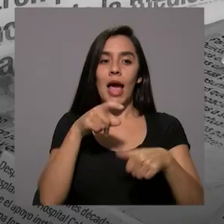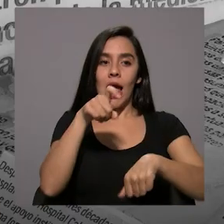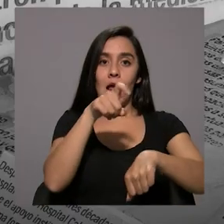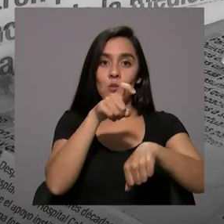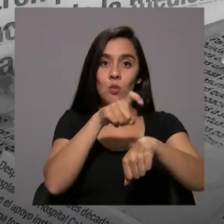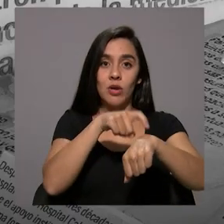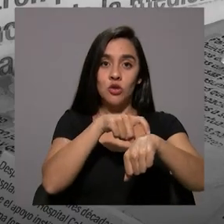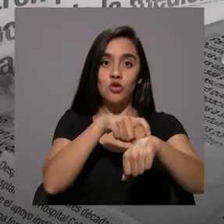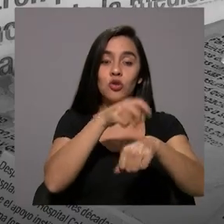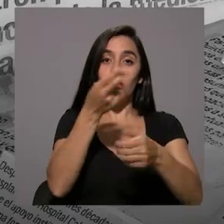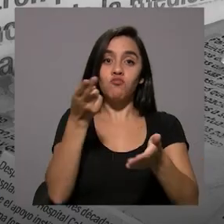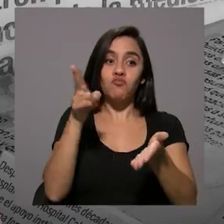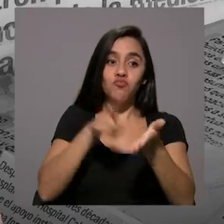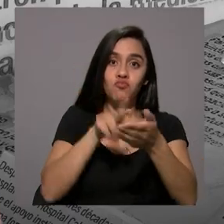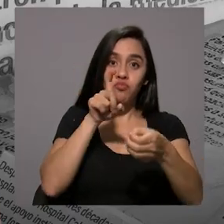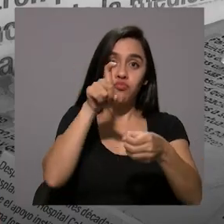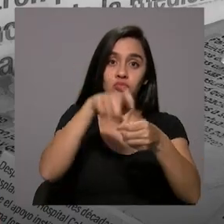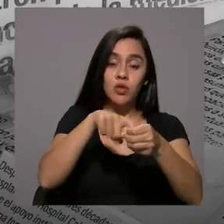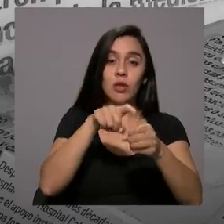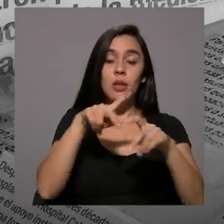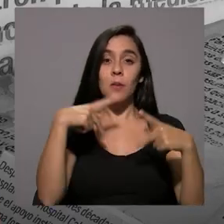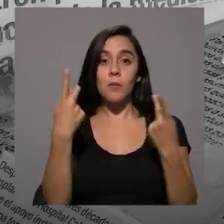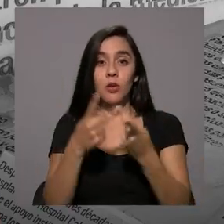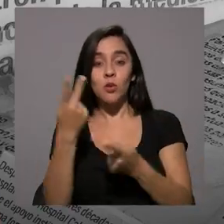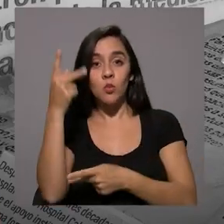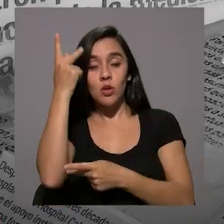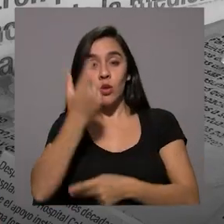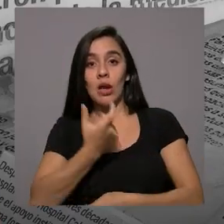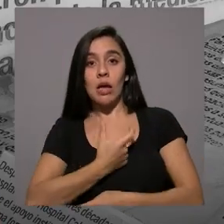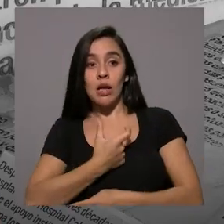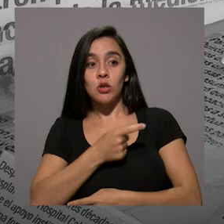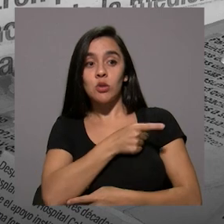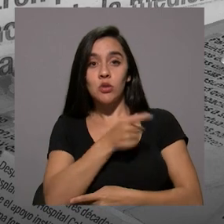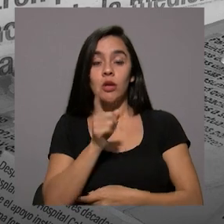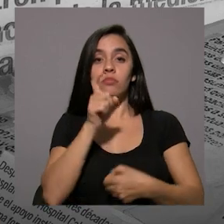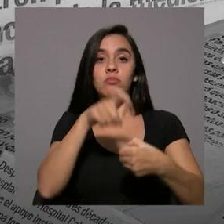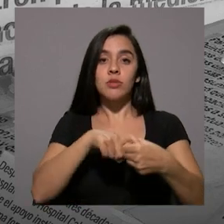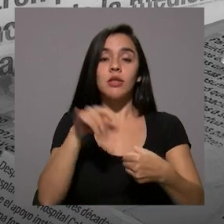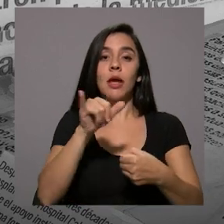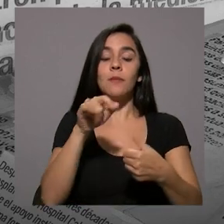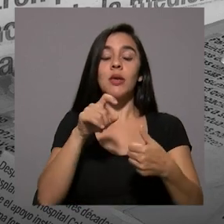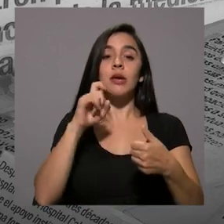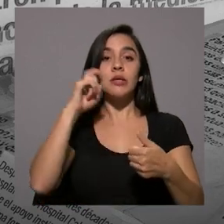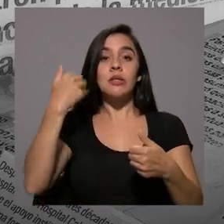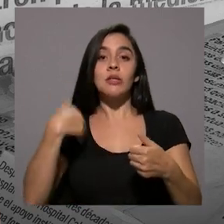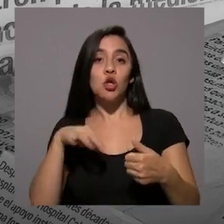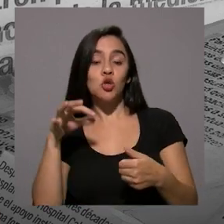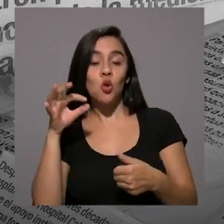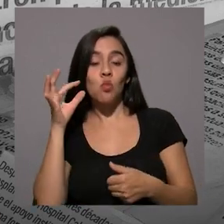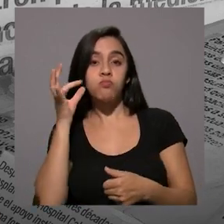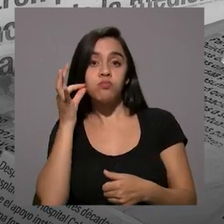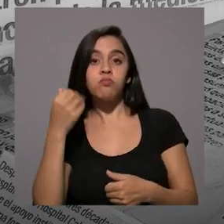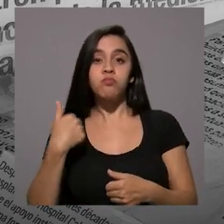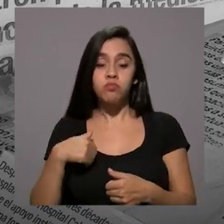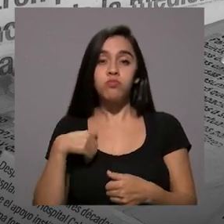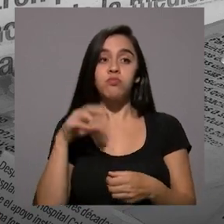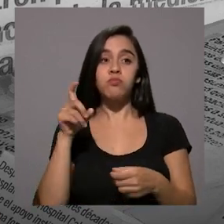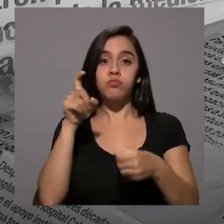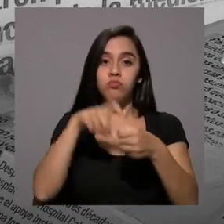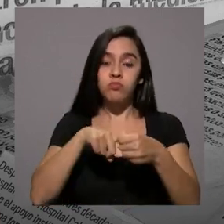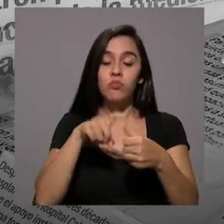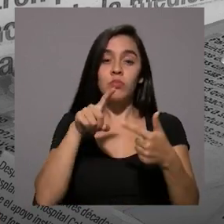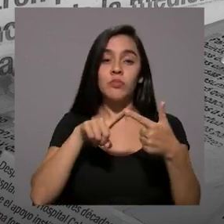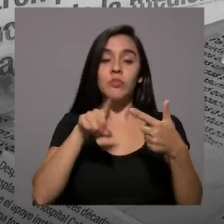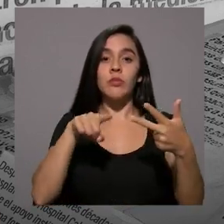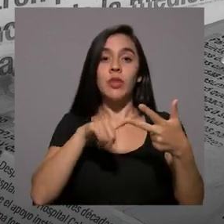al momento de la inscripción de las candidaturas. Otro elemento era que se hacía según sexo registral de la persona. Otro componente